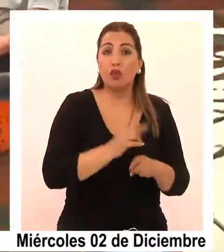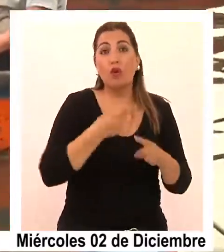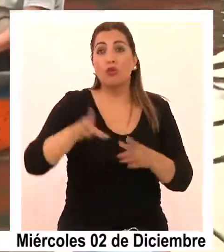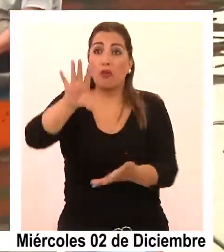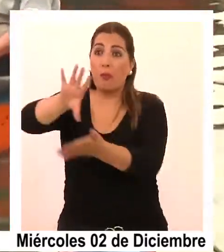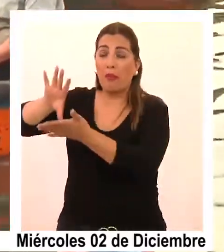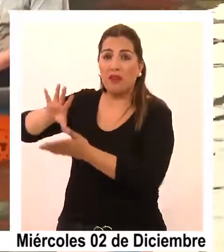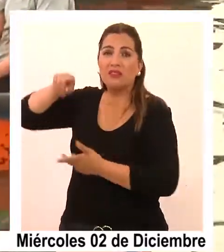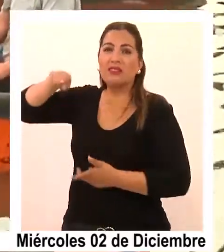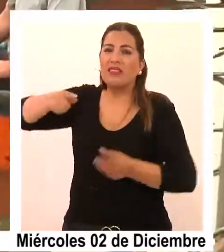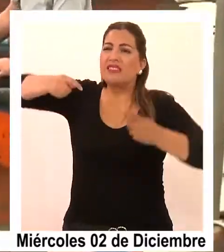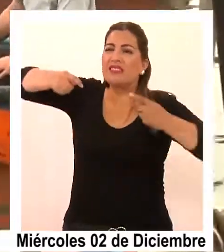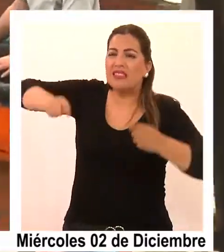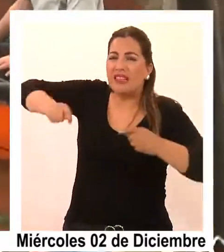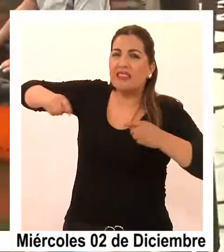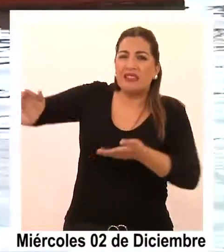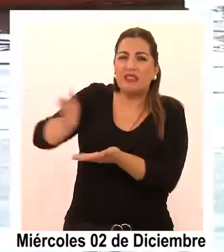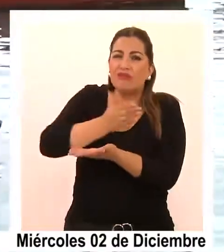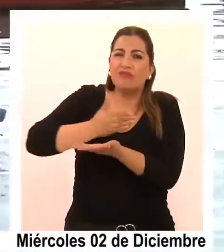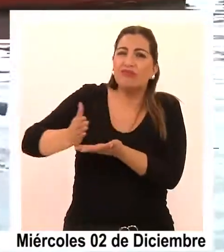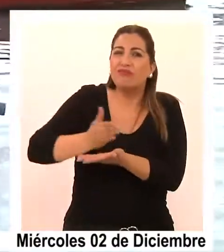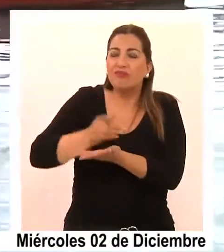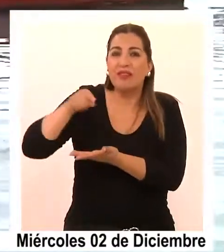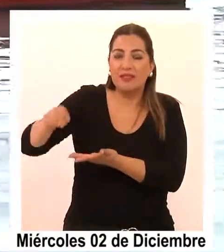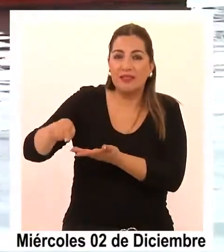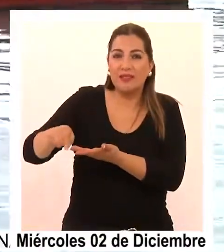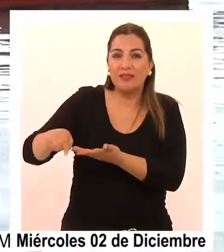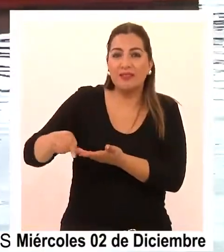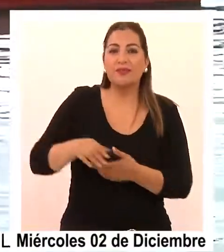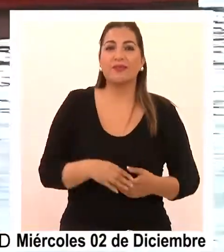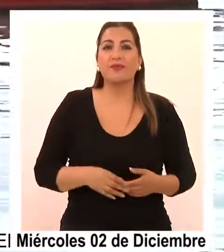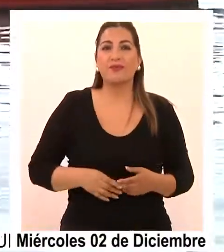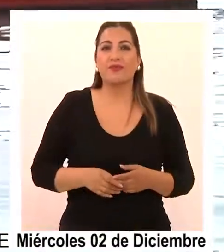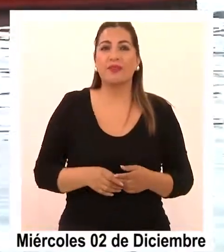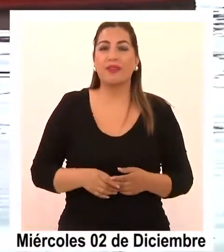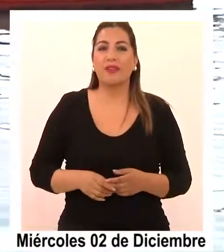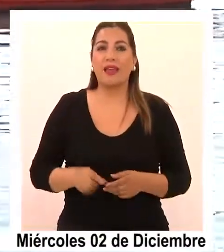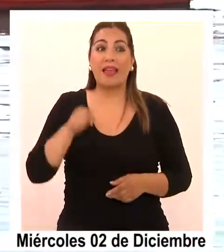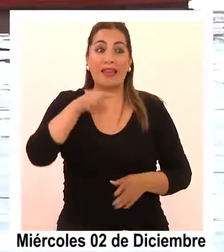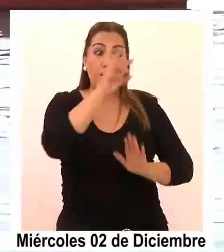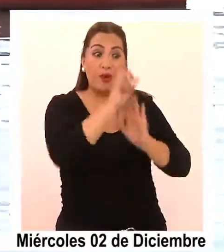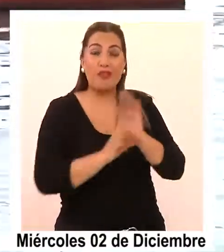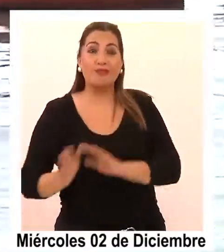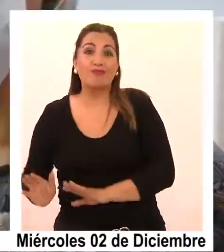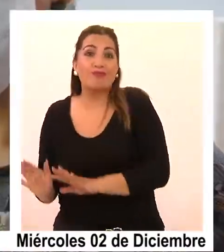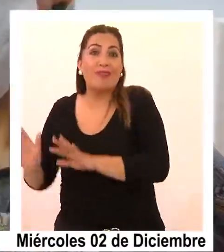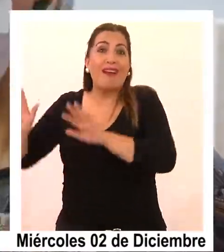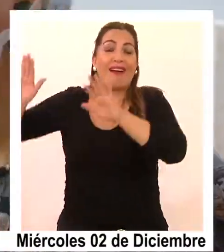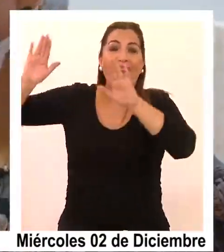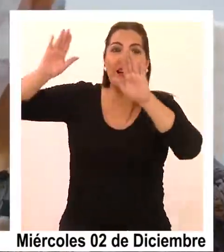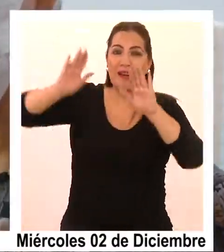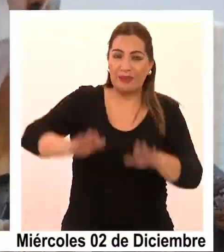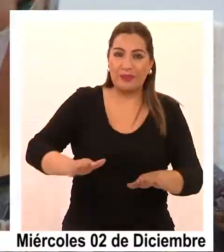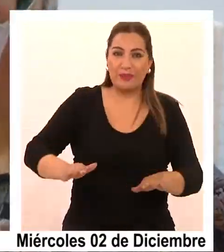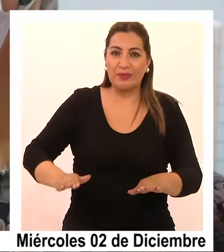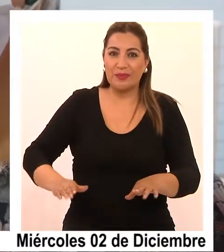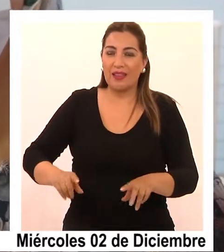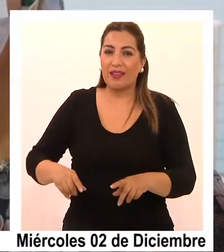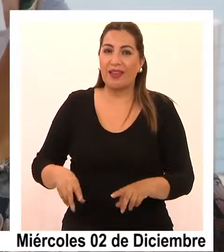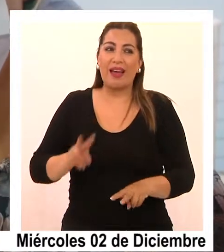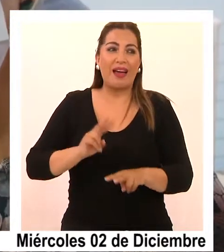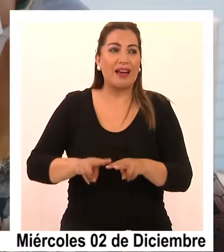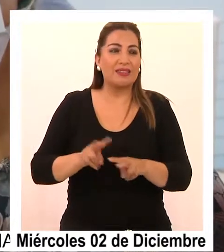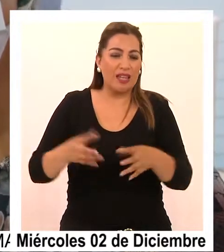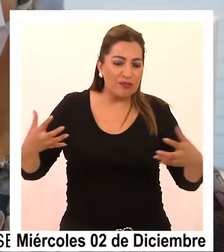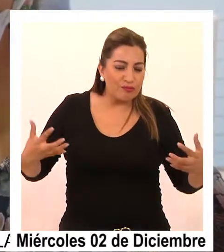otros países que están tratando de ver cómo poder apoyar el sector, hacer los ajustes,